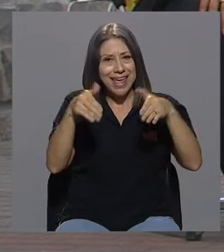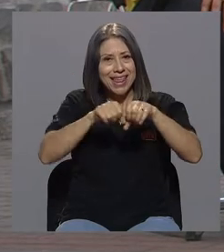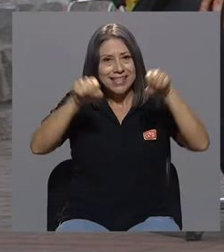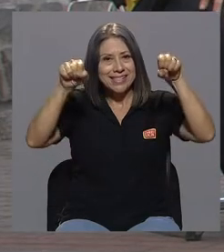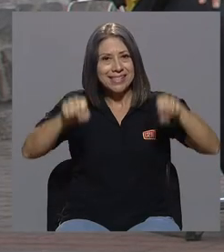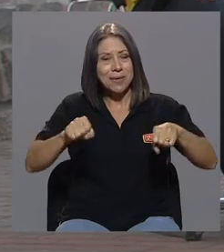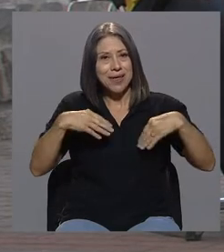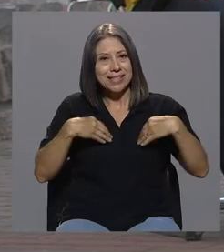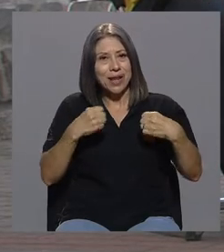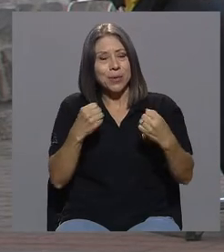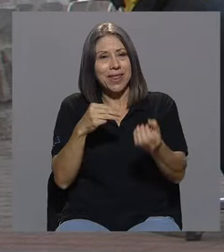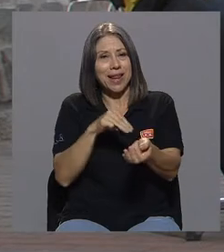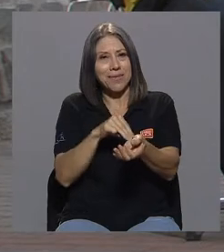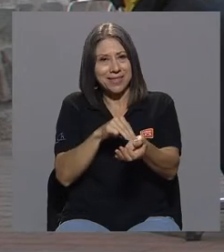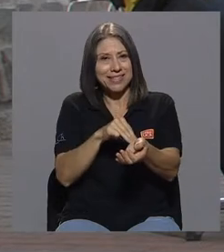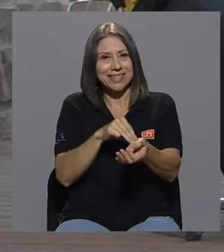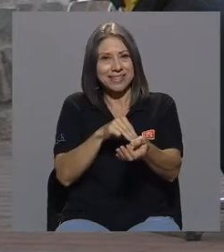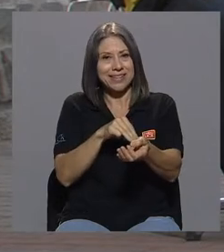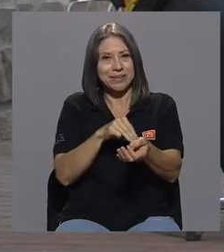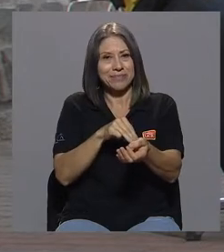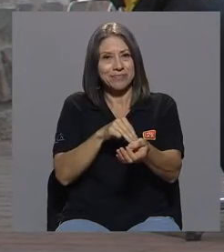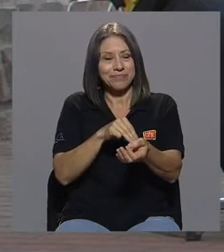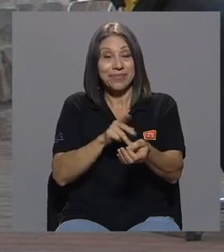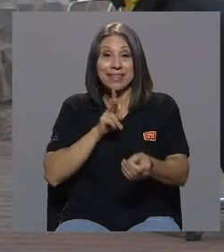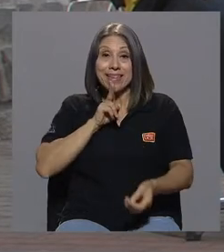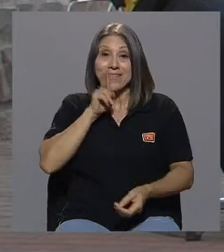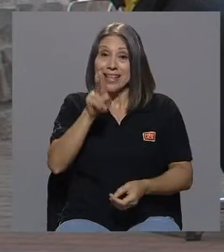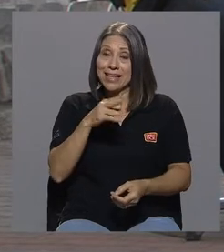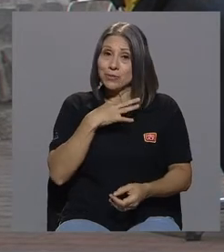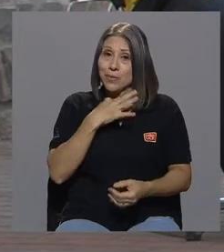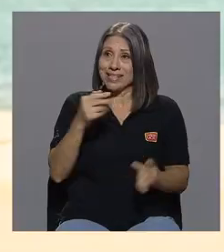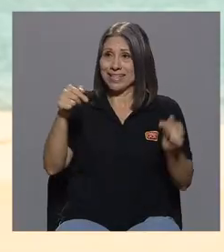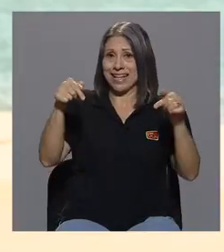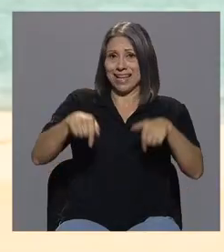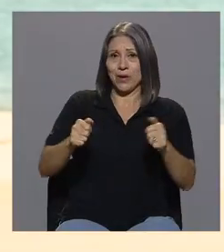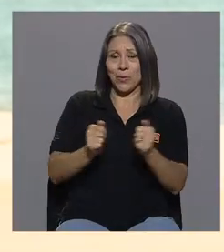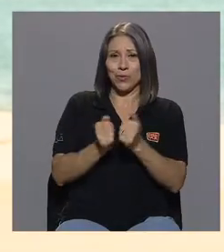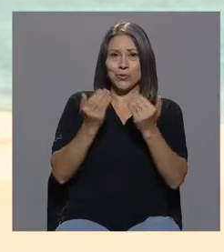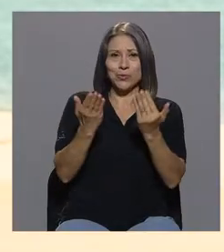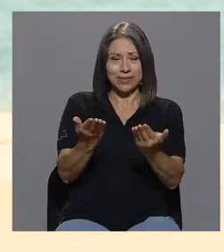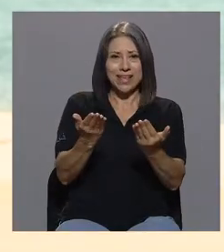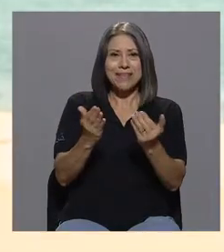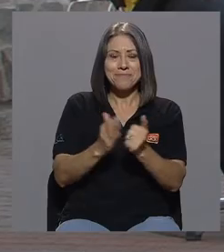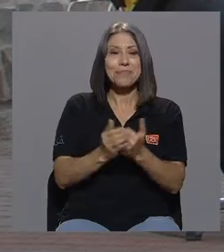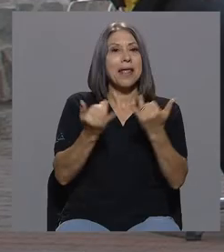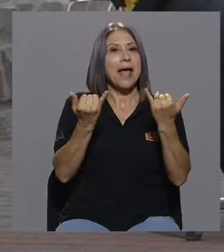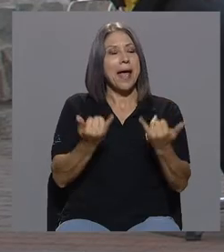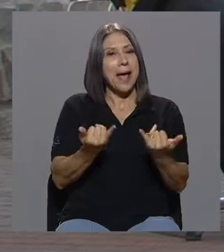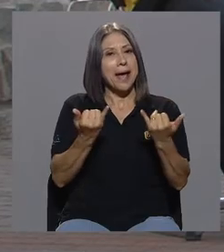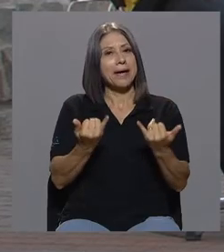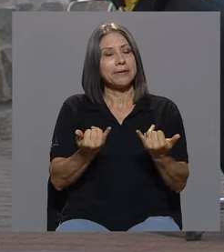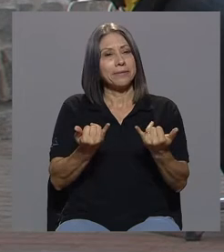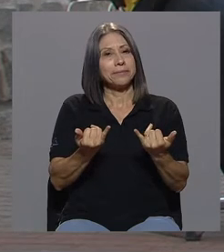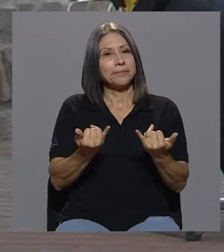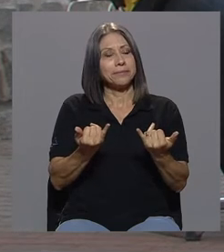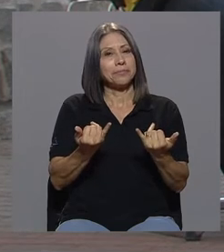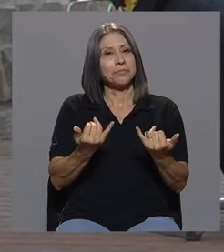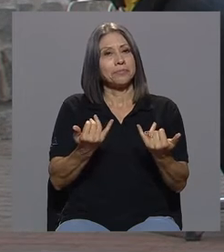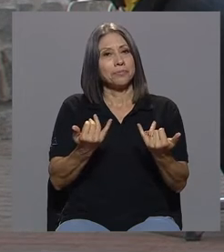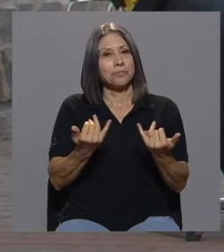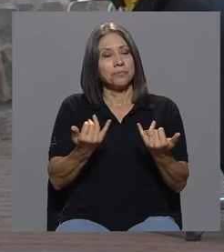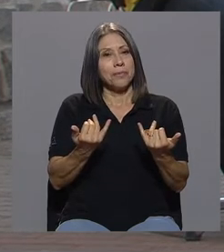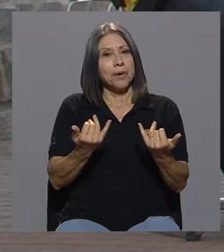Así que, de verdad que es un placer estar aquí con usted, don Mario. Vamos a